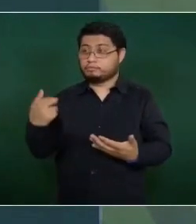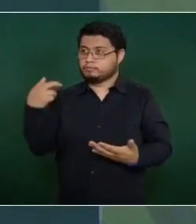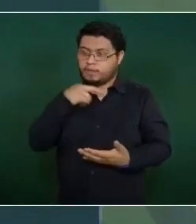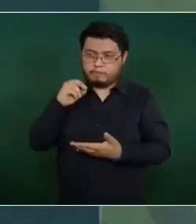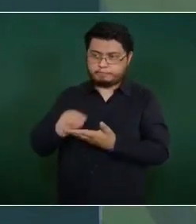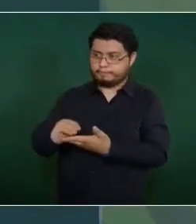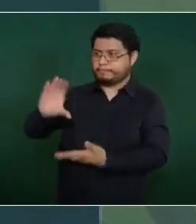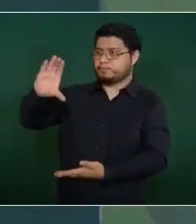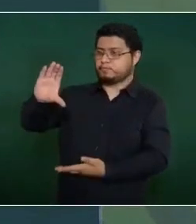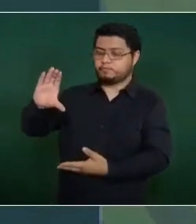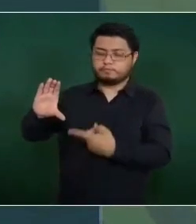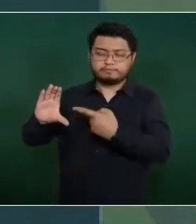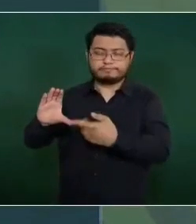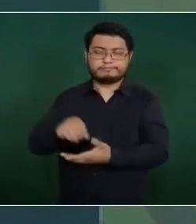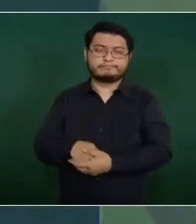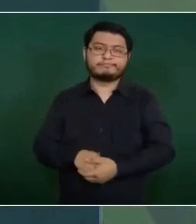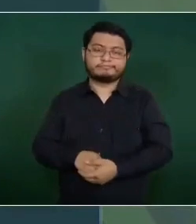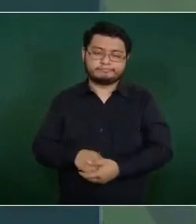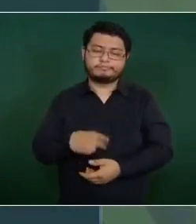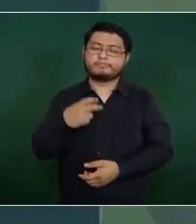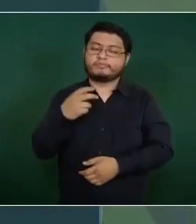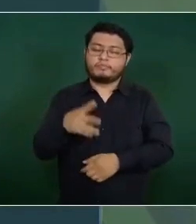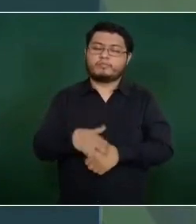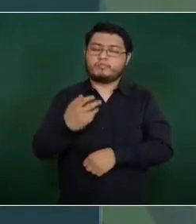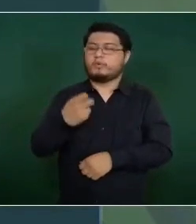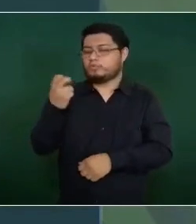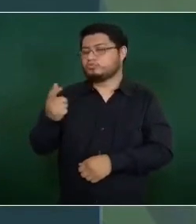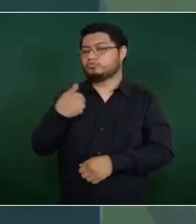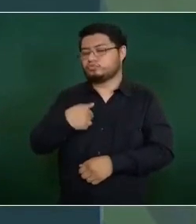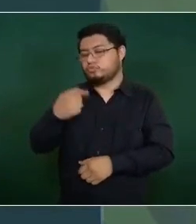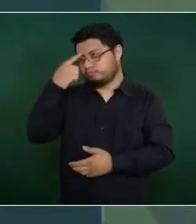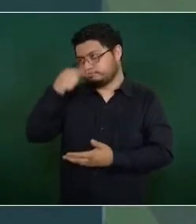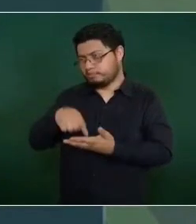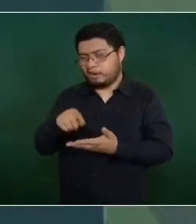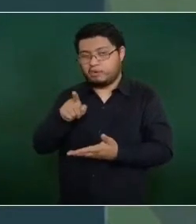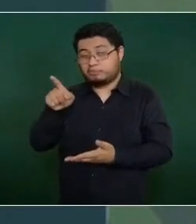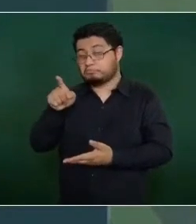muy rápido,